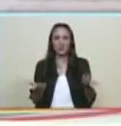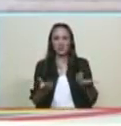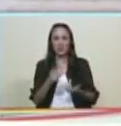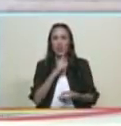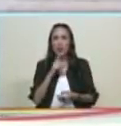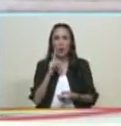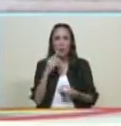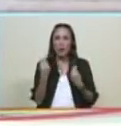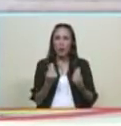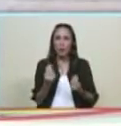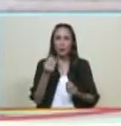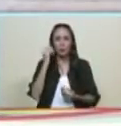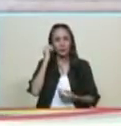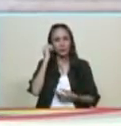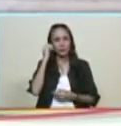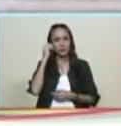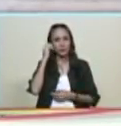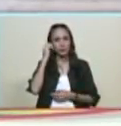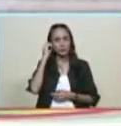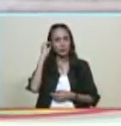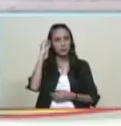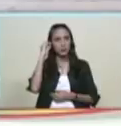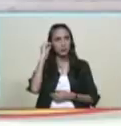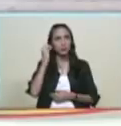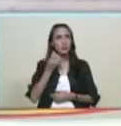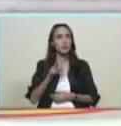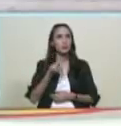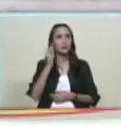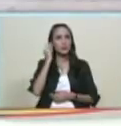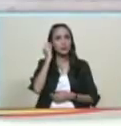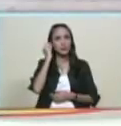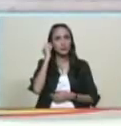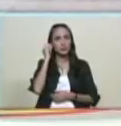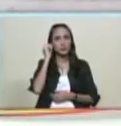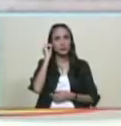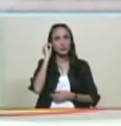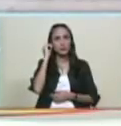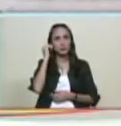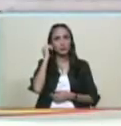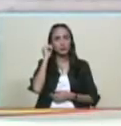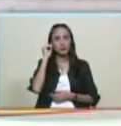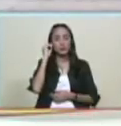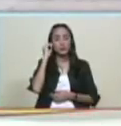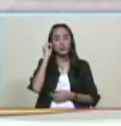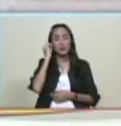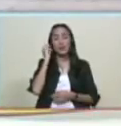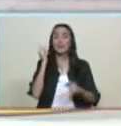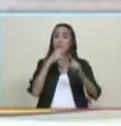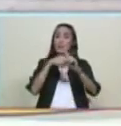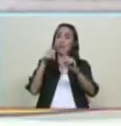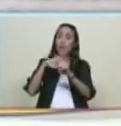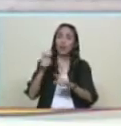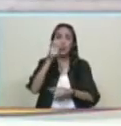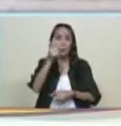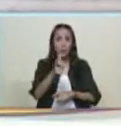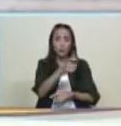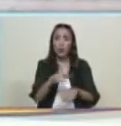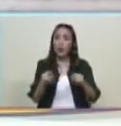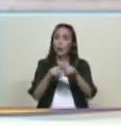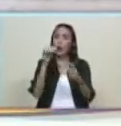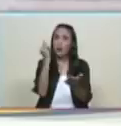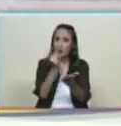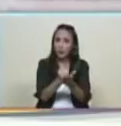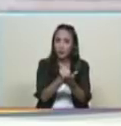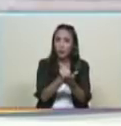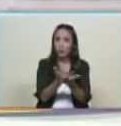Julio César Pineda anunció su candidatura presidencial y se inscribe en otros candidatos y candidatas bueno vamos